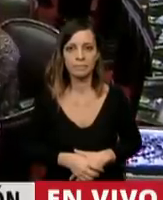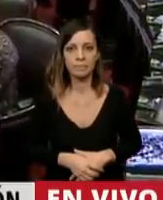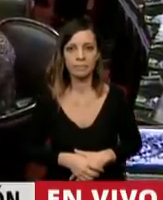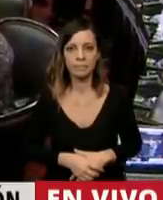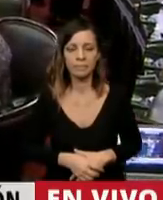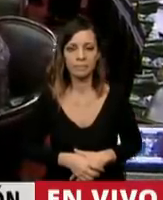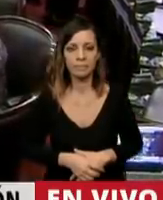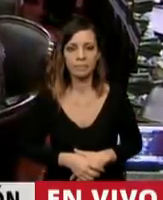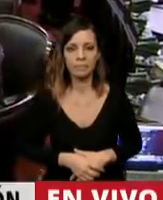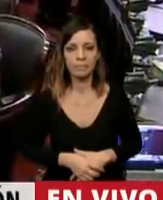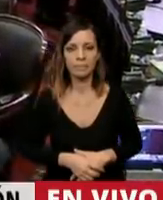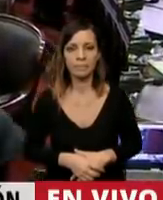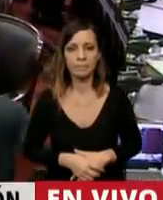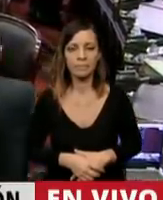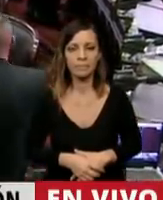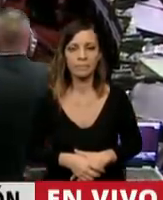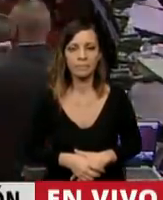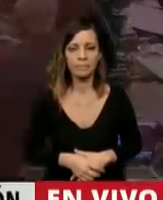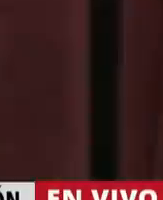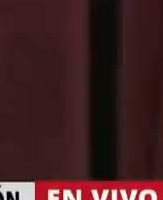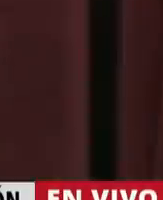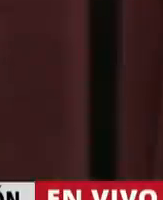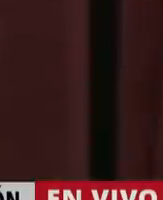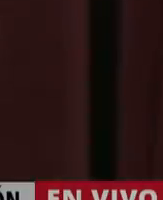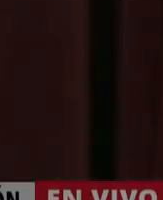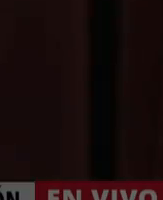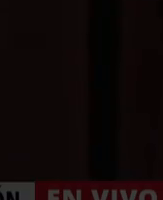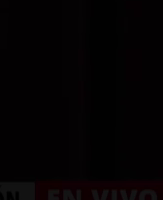Gracias, diputado Máximo Kirchner. Gracias.